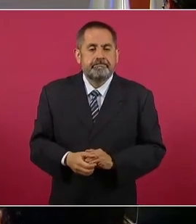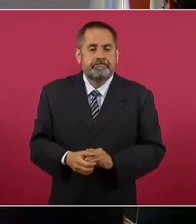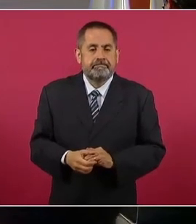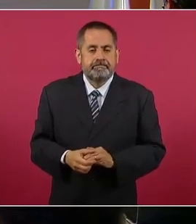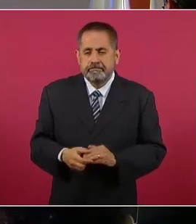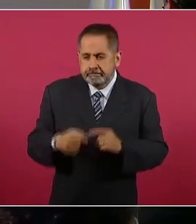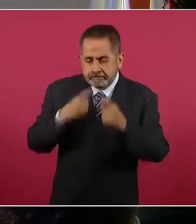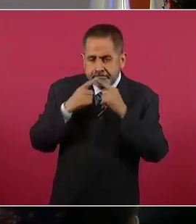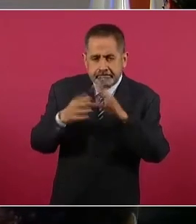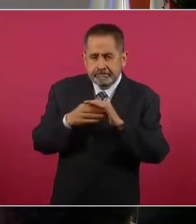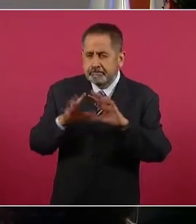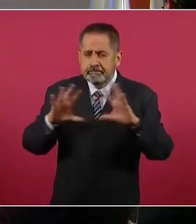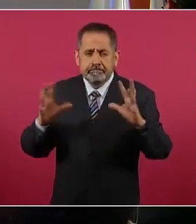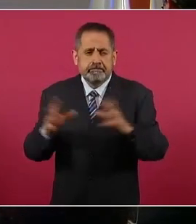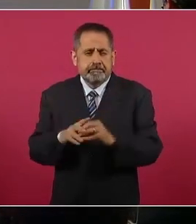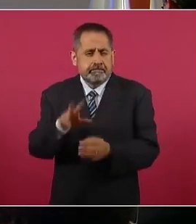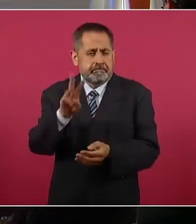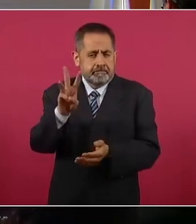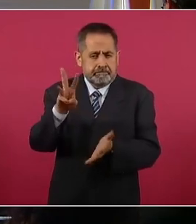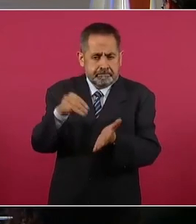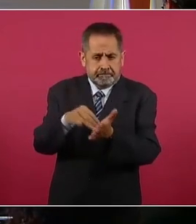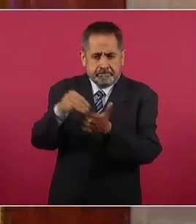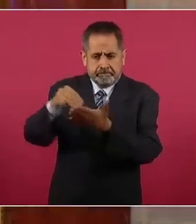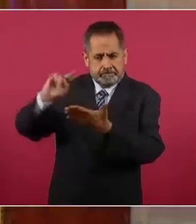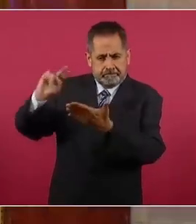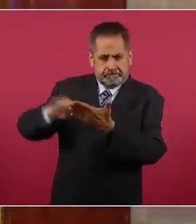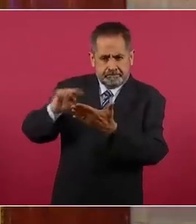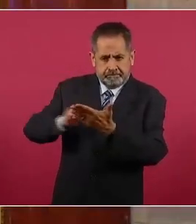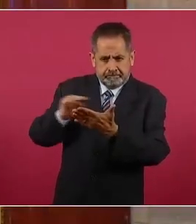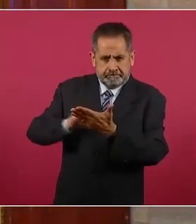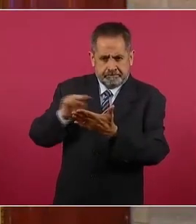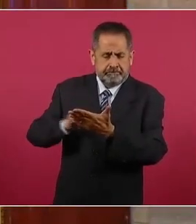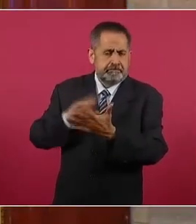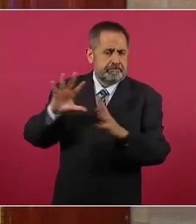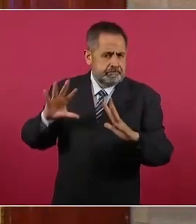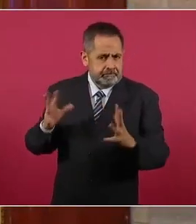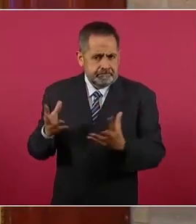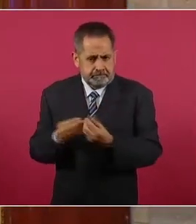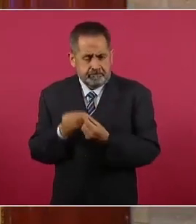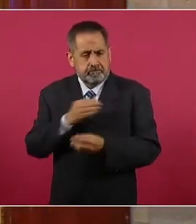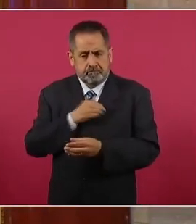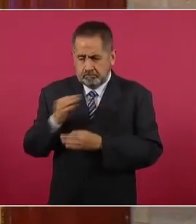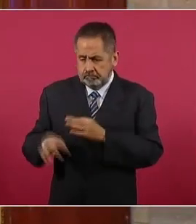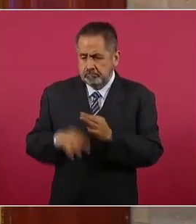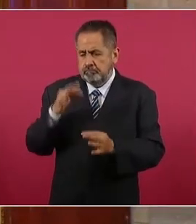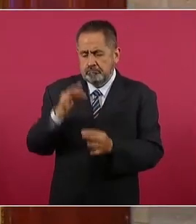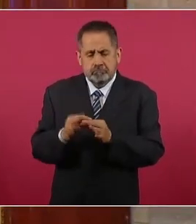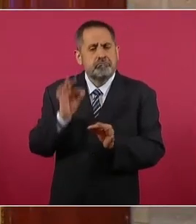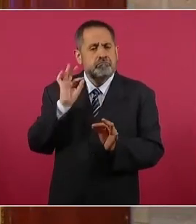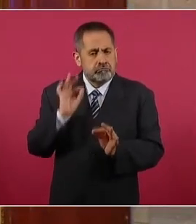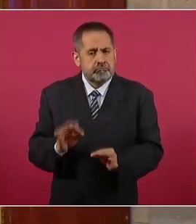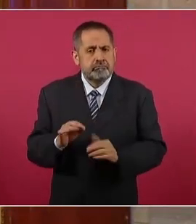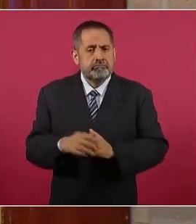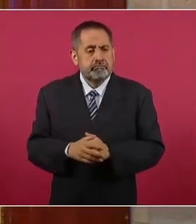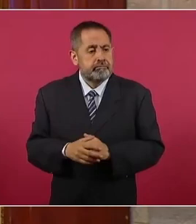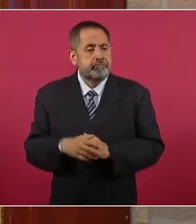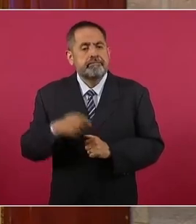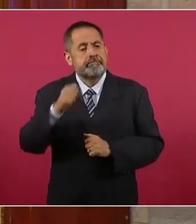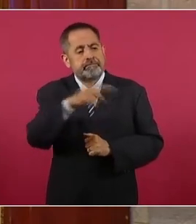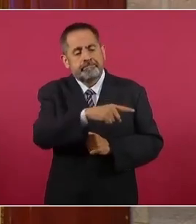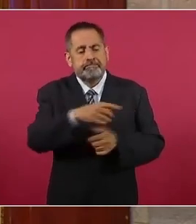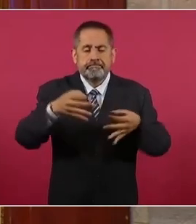luego de reunir más de tres millones de firmas y cumplir con todos los requisitos, los